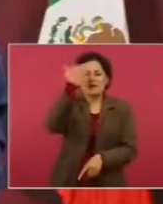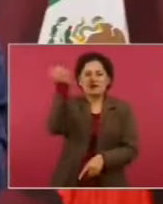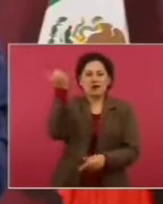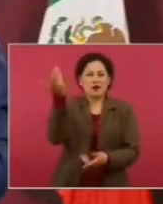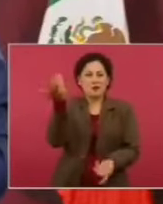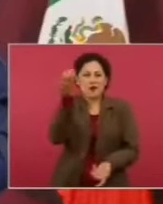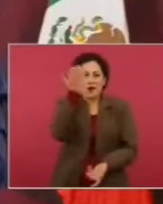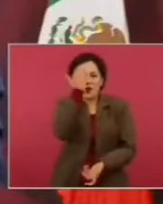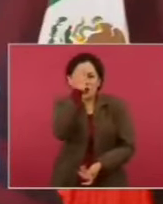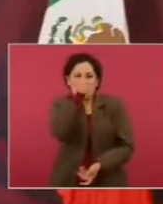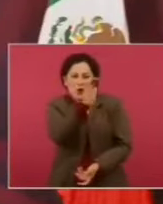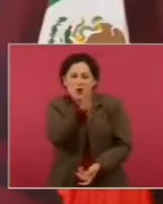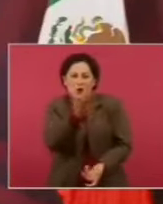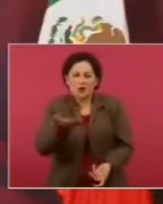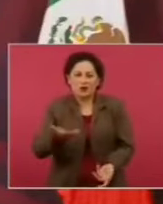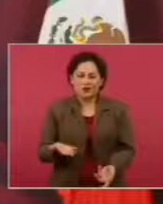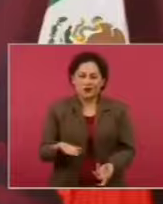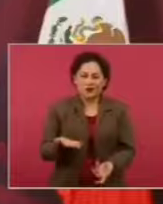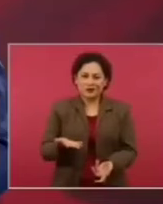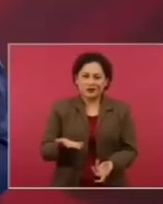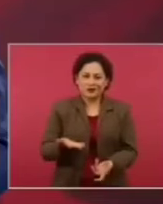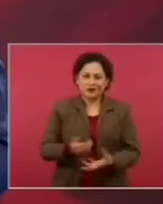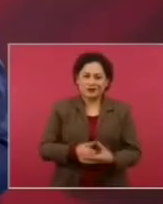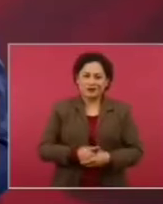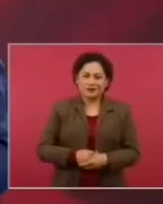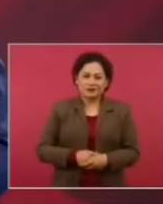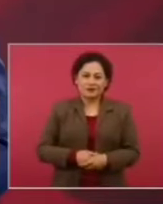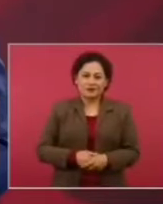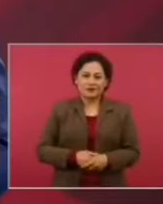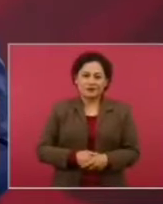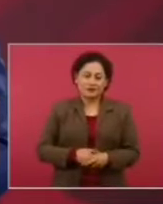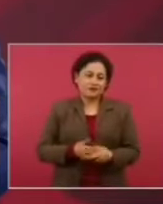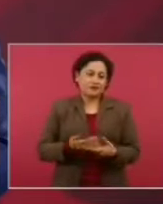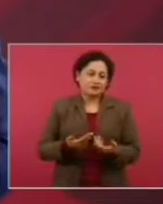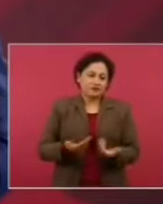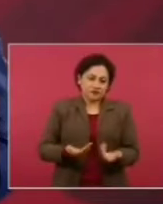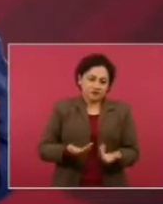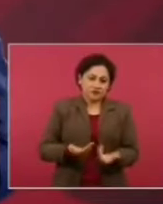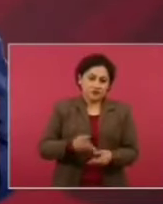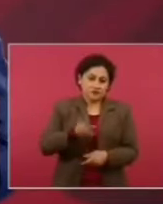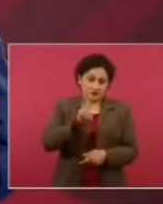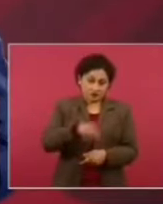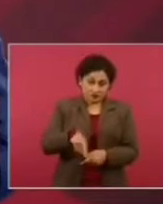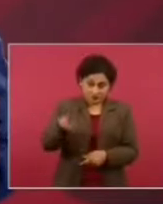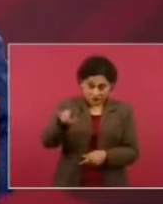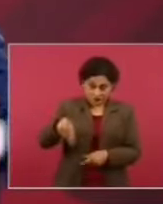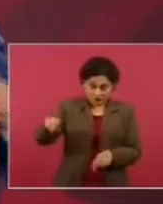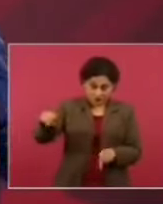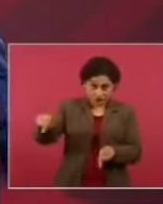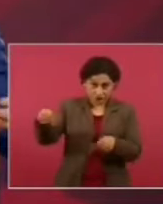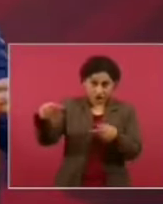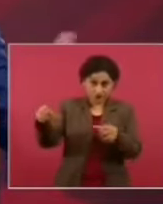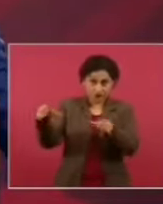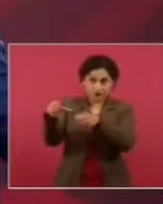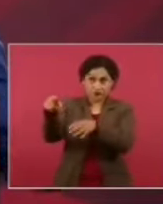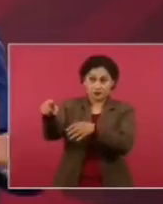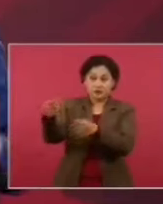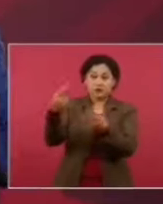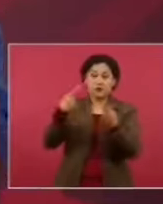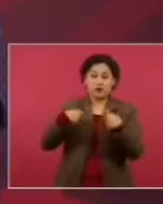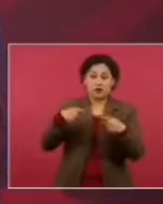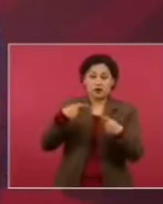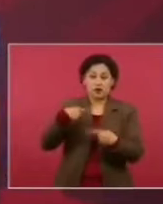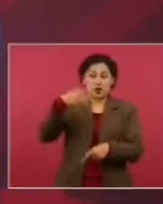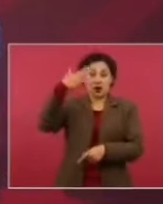Y sucede no sólo en los dirigentes opositores, que por lo general todos son